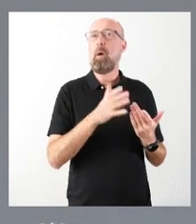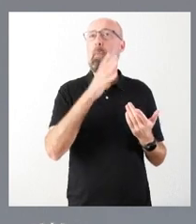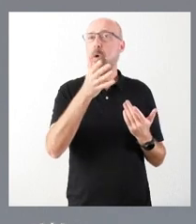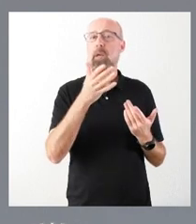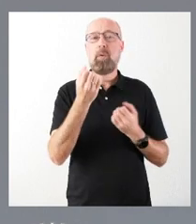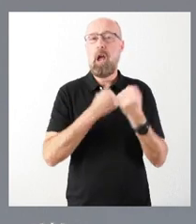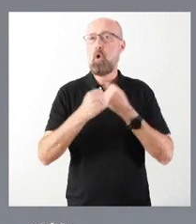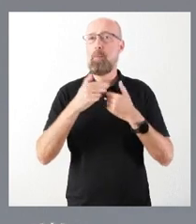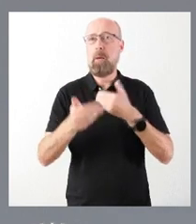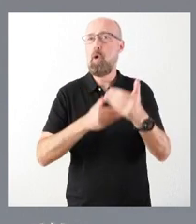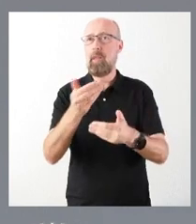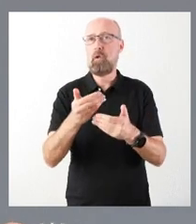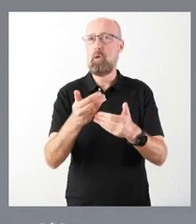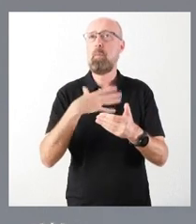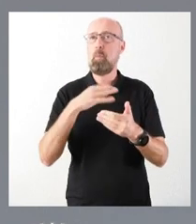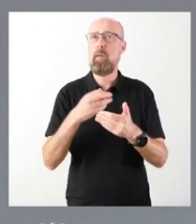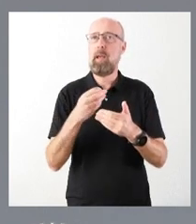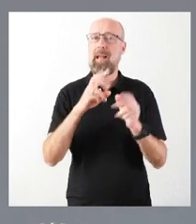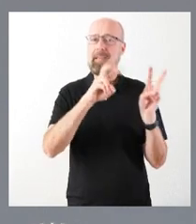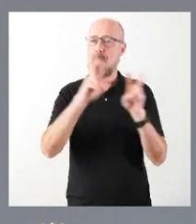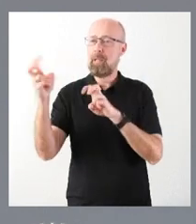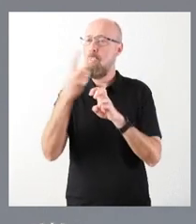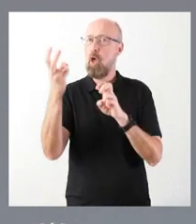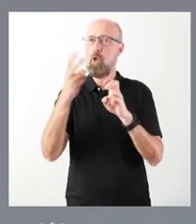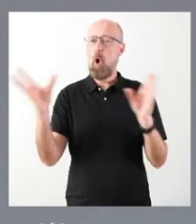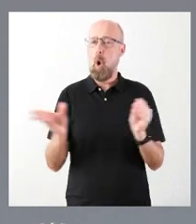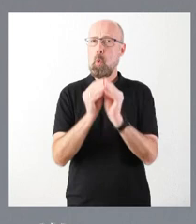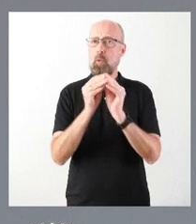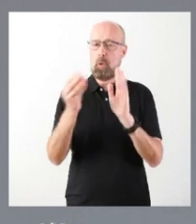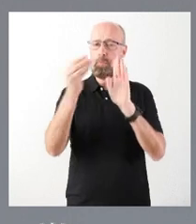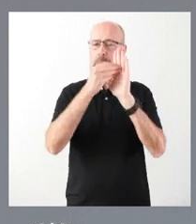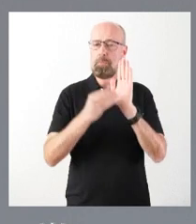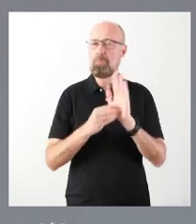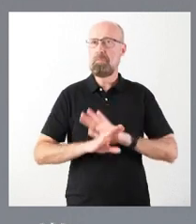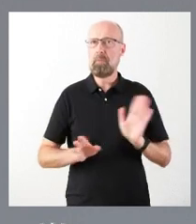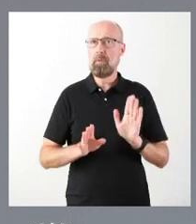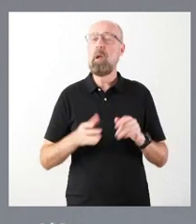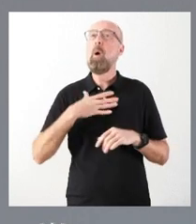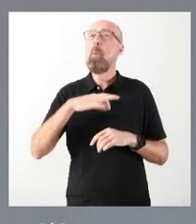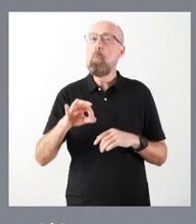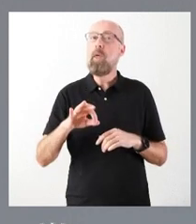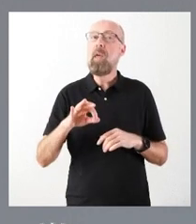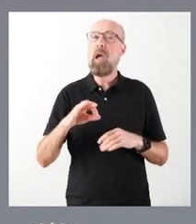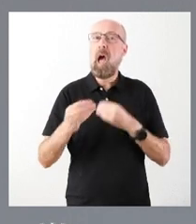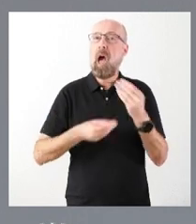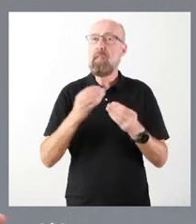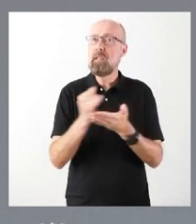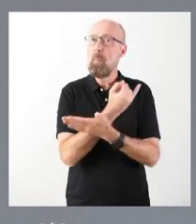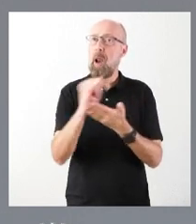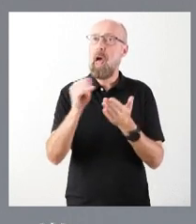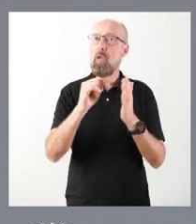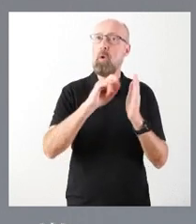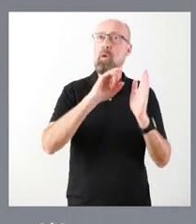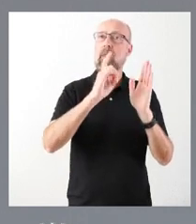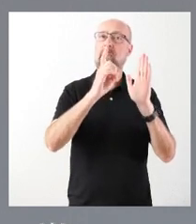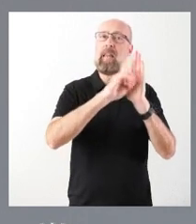de economía procedimental es acumular las dos cuestiones. ¿Lo podríamos haber tramitado por decretos leyes distintos? Por supuesto, pero lo que hemos hecho